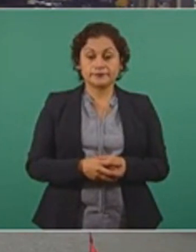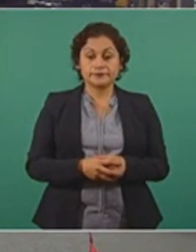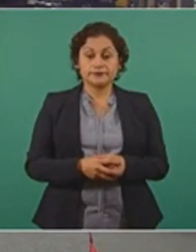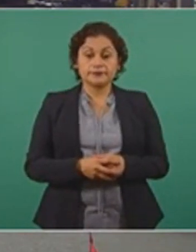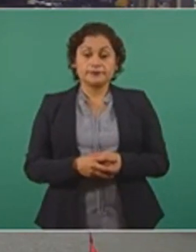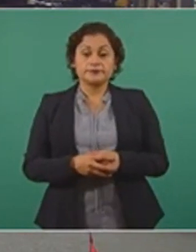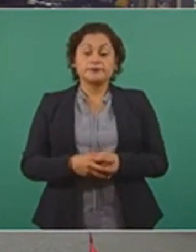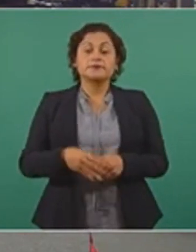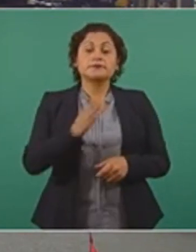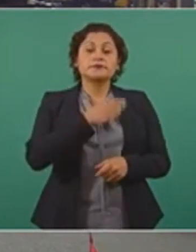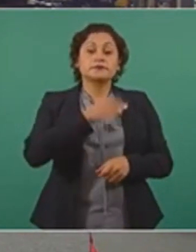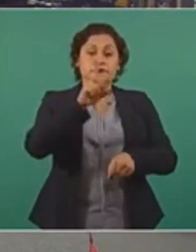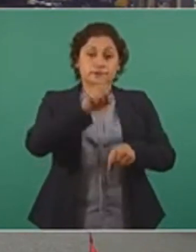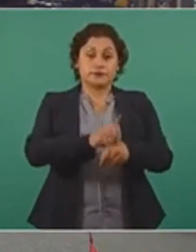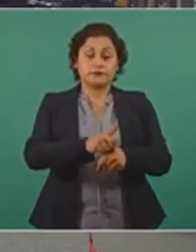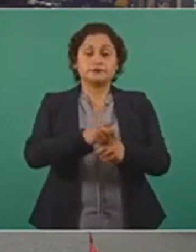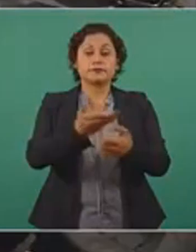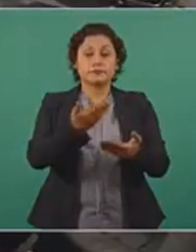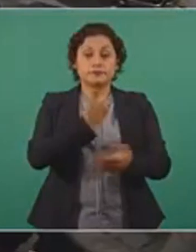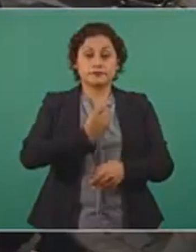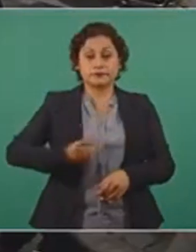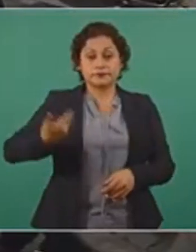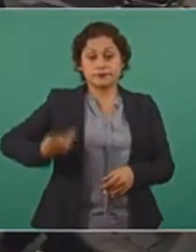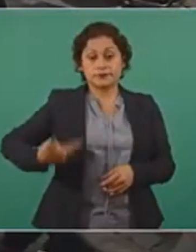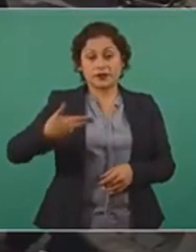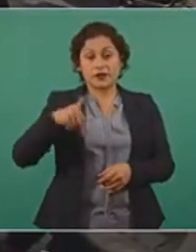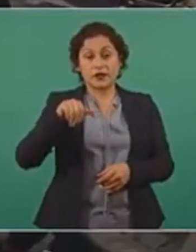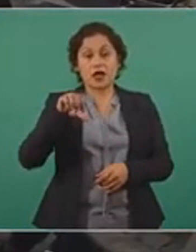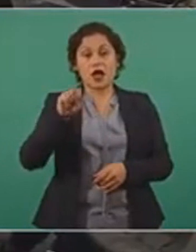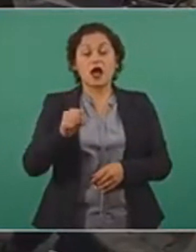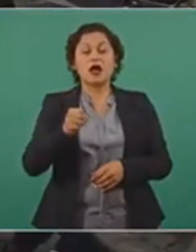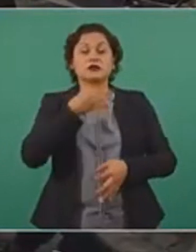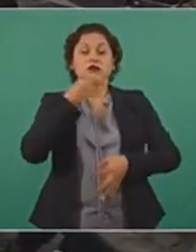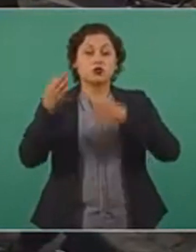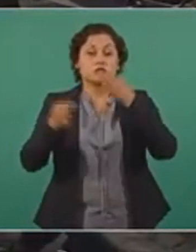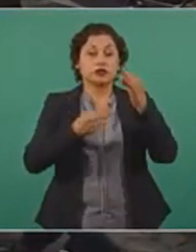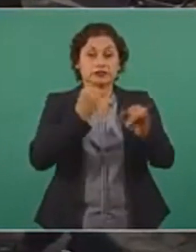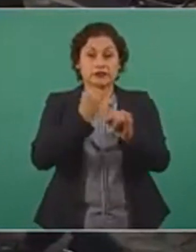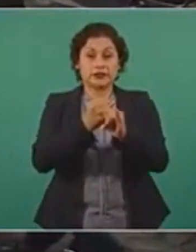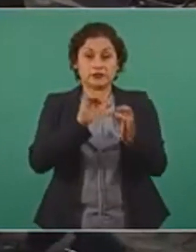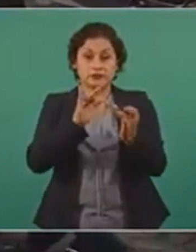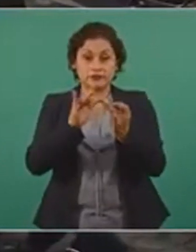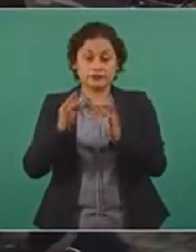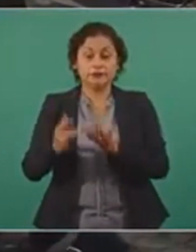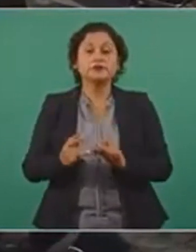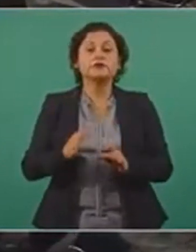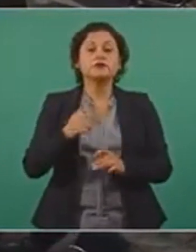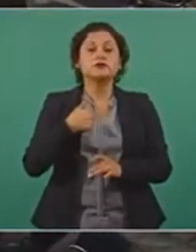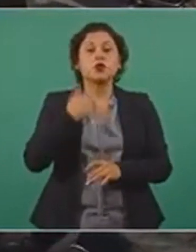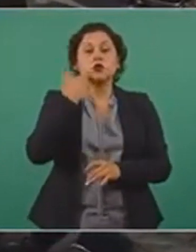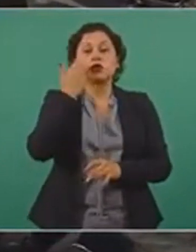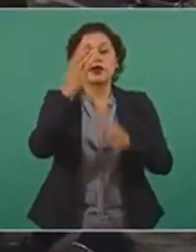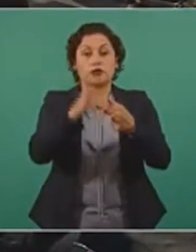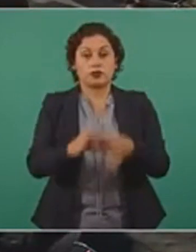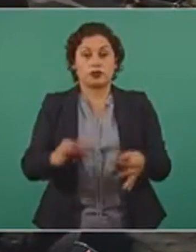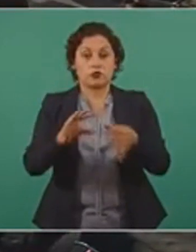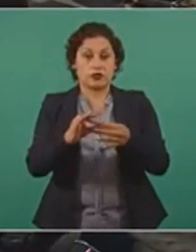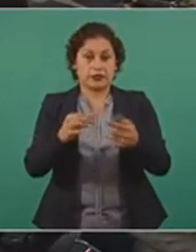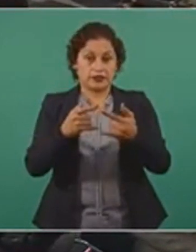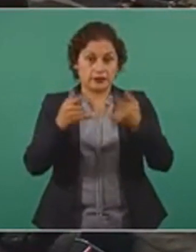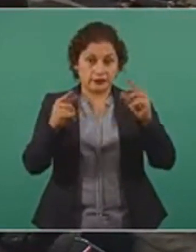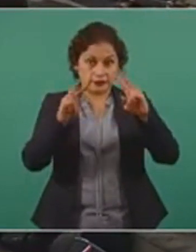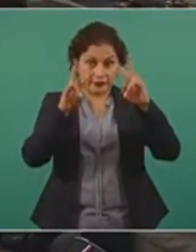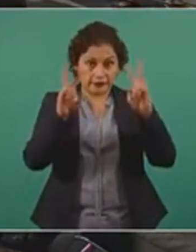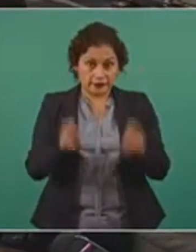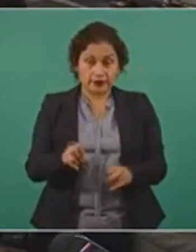Buenos días, presidente. Han Salazar, de Noticiero en Redes. Primeramente, le quiero exponer un tema, ya que en el IMSS, el